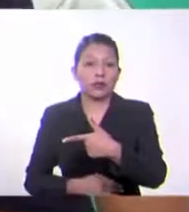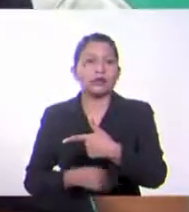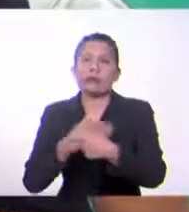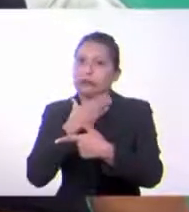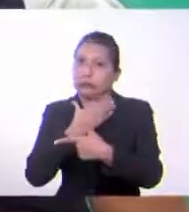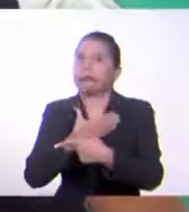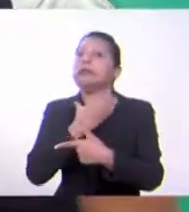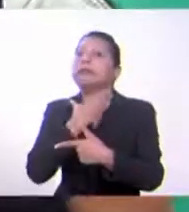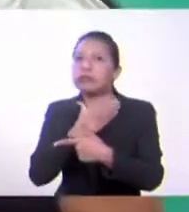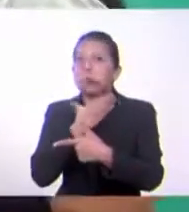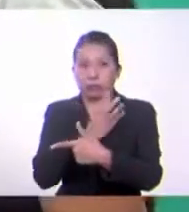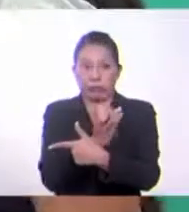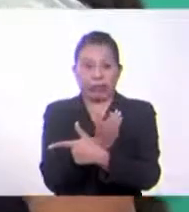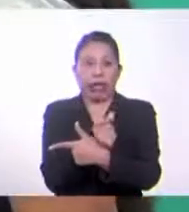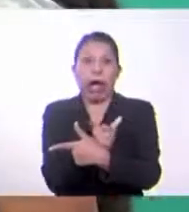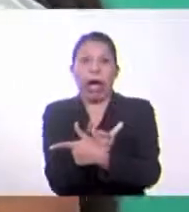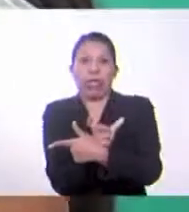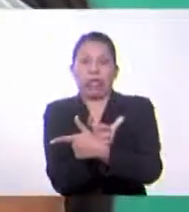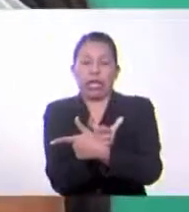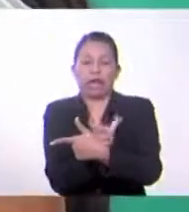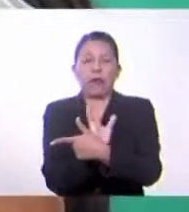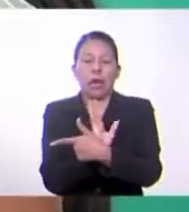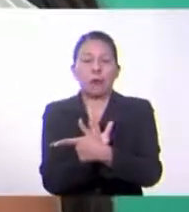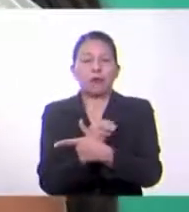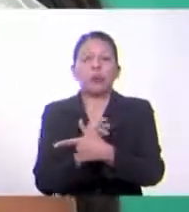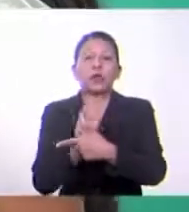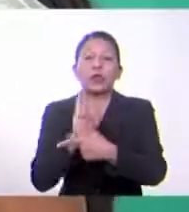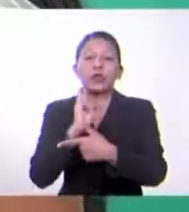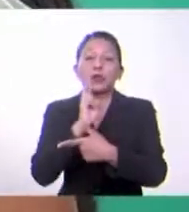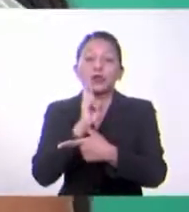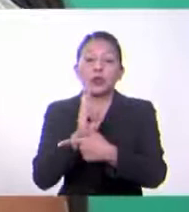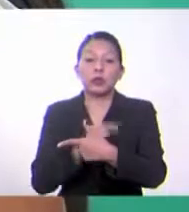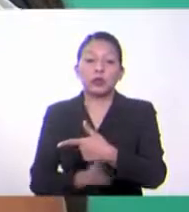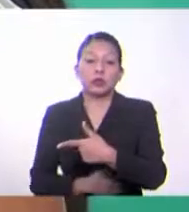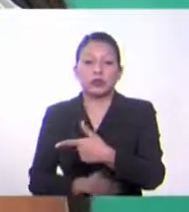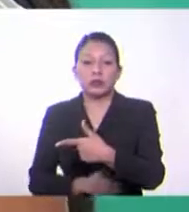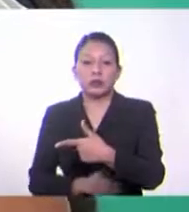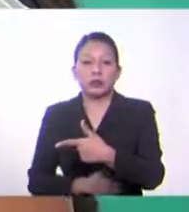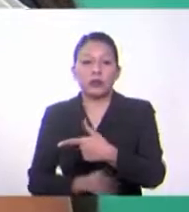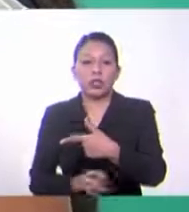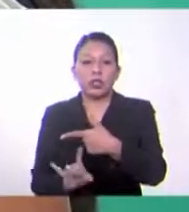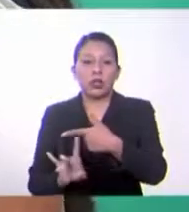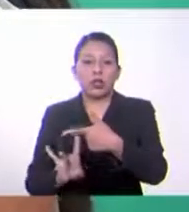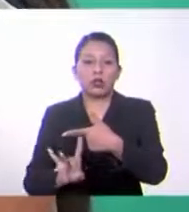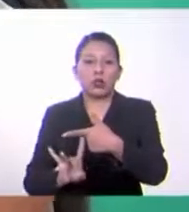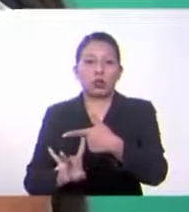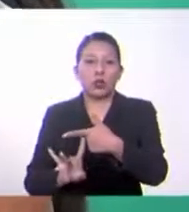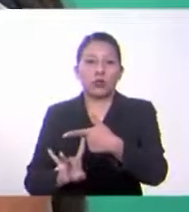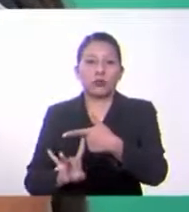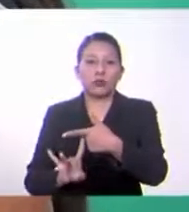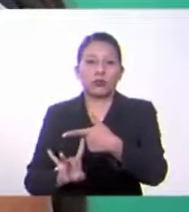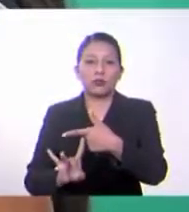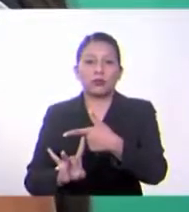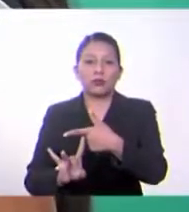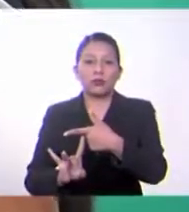más compleja que esta, pero su resultado es... ¡8! Voy a escribir de una sola vez la respuesta.